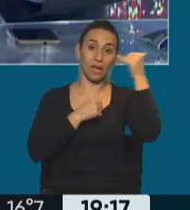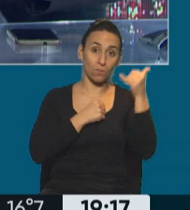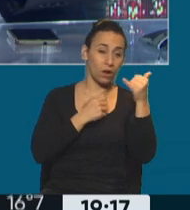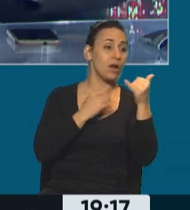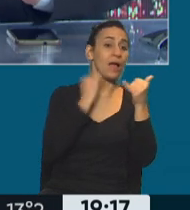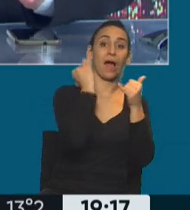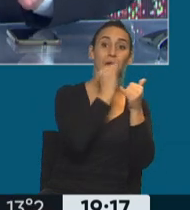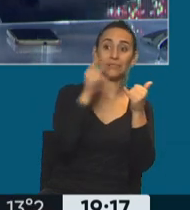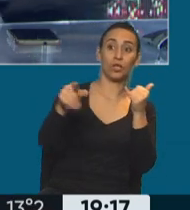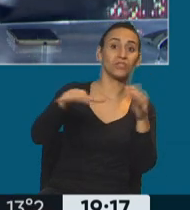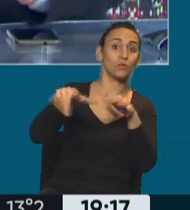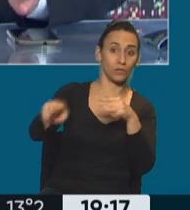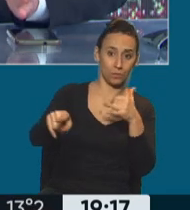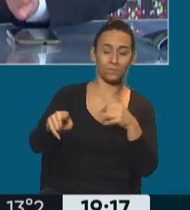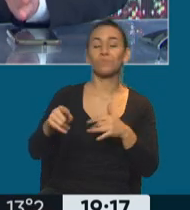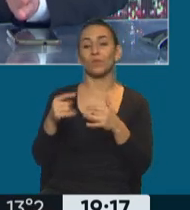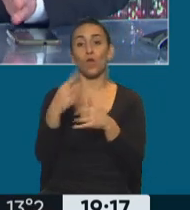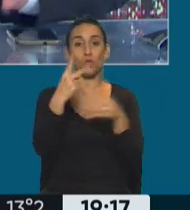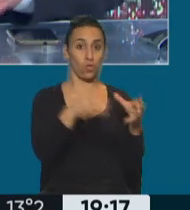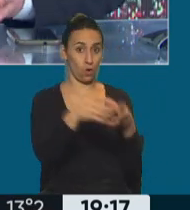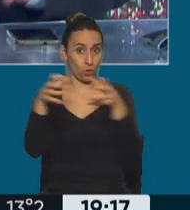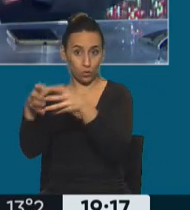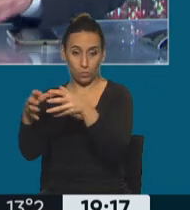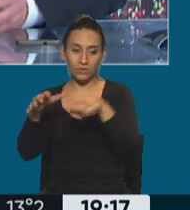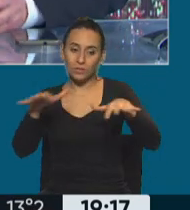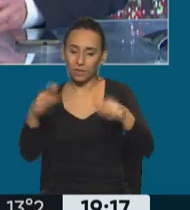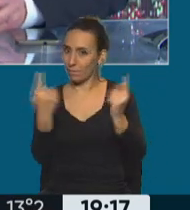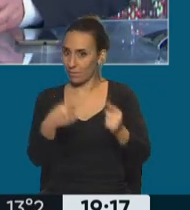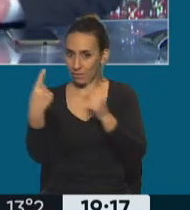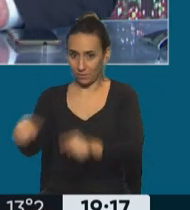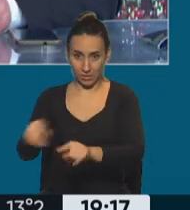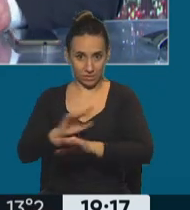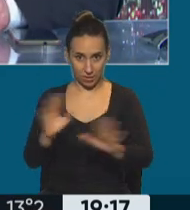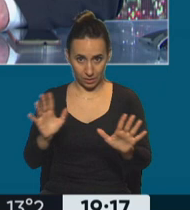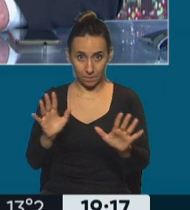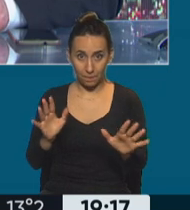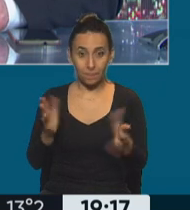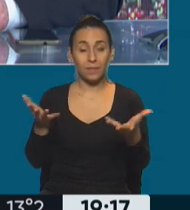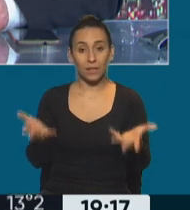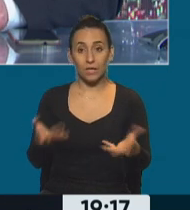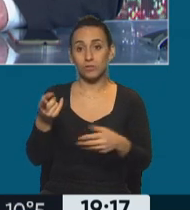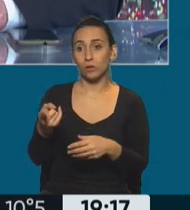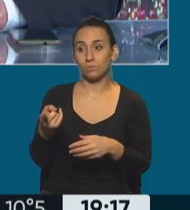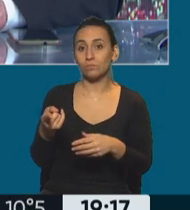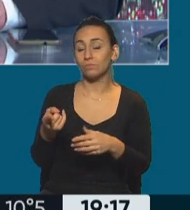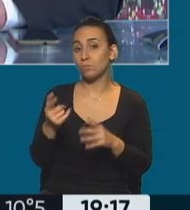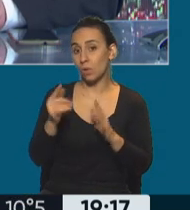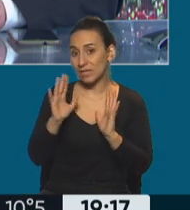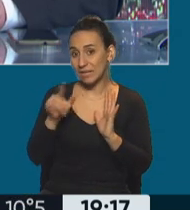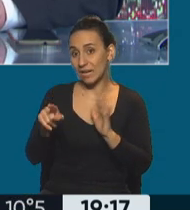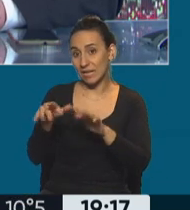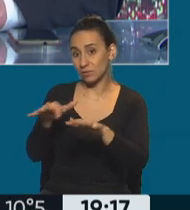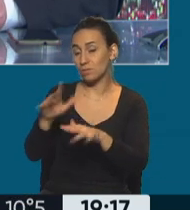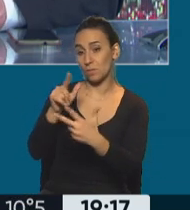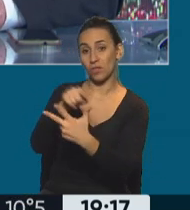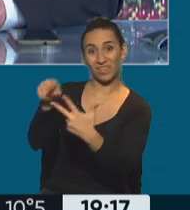hay dos conductas de dos grupos diferentes que son completamente antagónicas y esto podría llegar a agravar la situación de